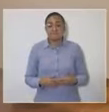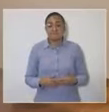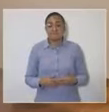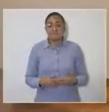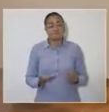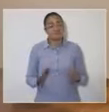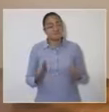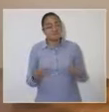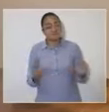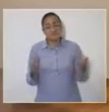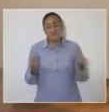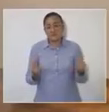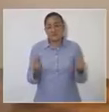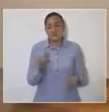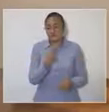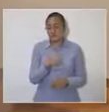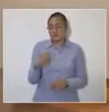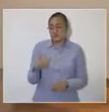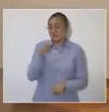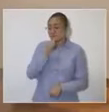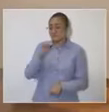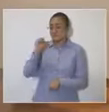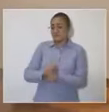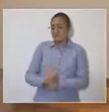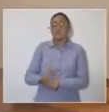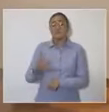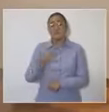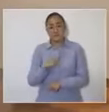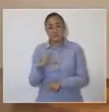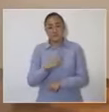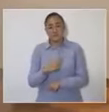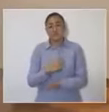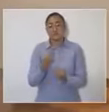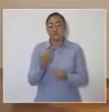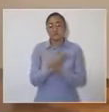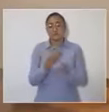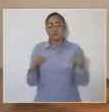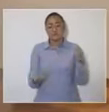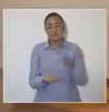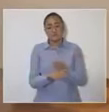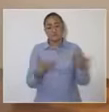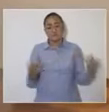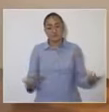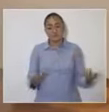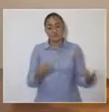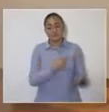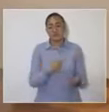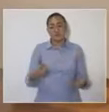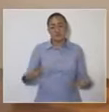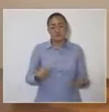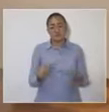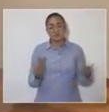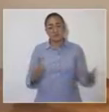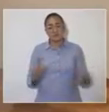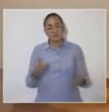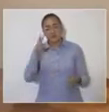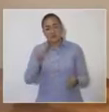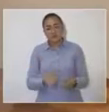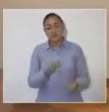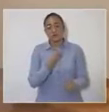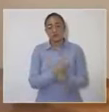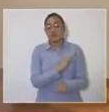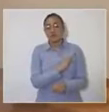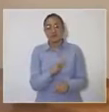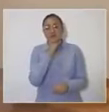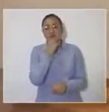Muchas, en cada secretaría tenemos varias, muchas cosas. Hay que hacer un regreso. La verdad, no podría